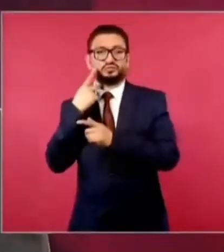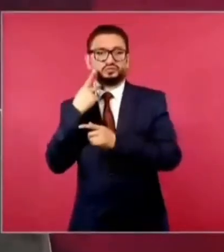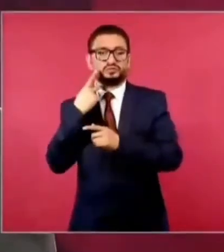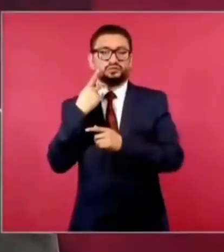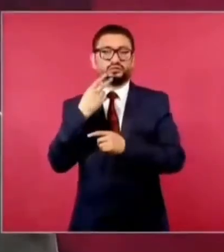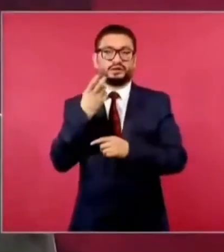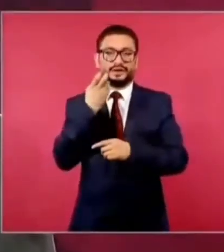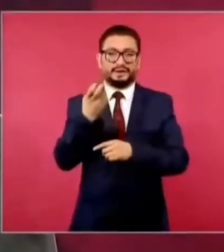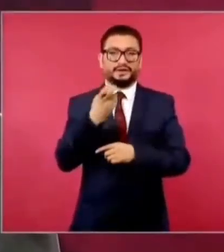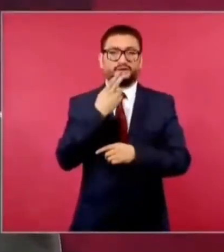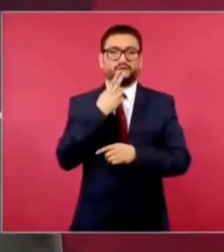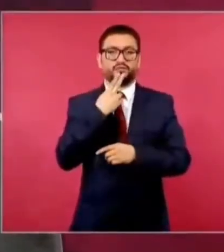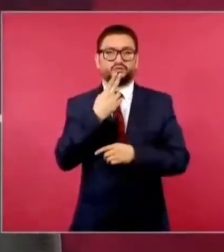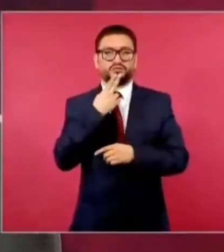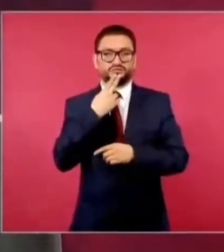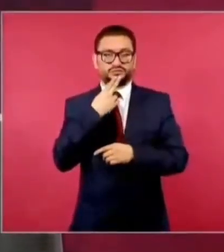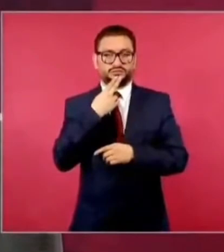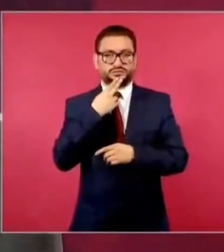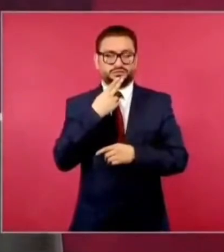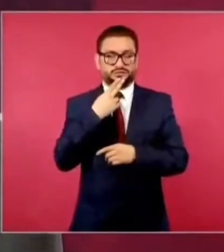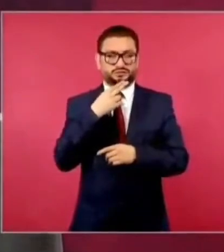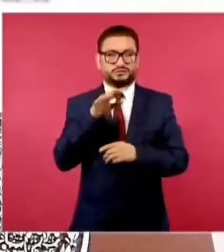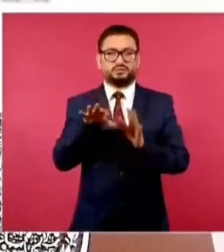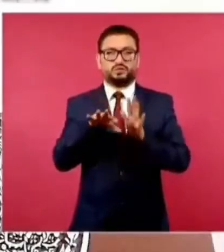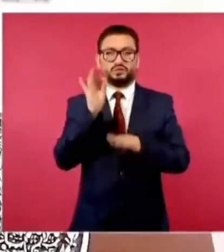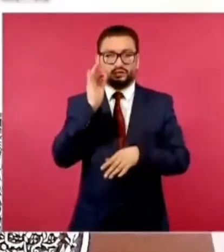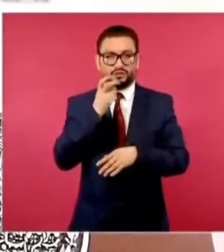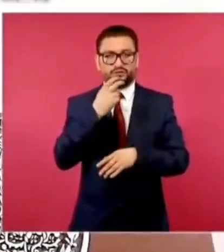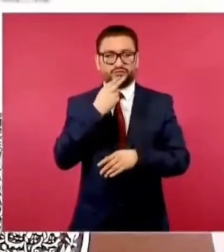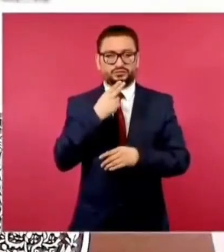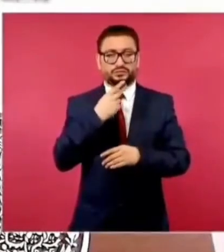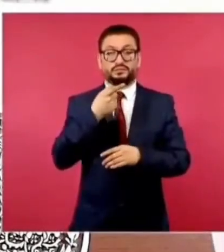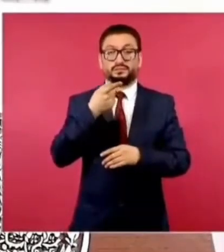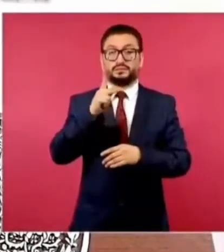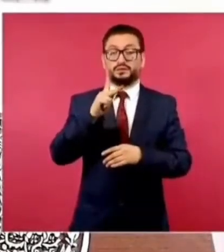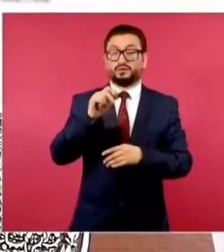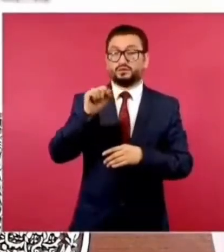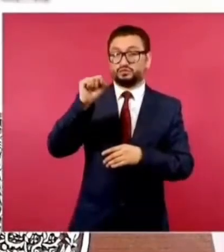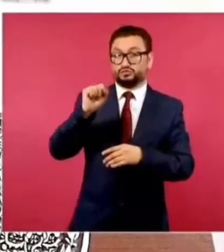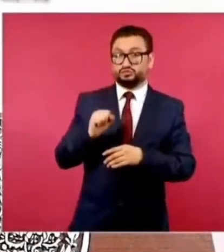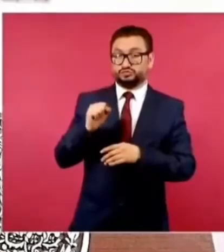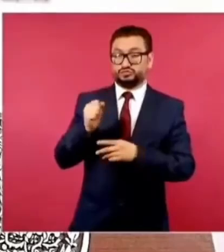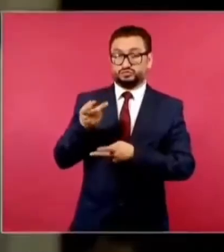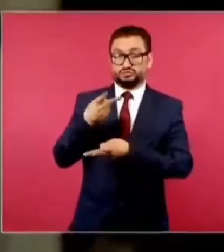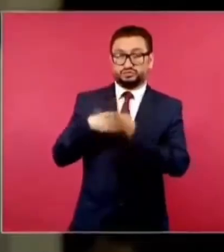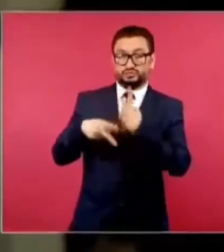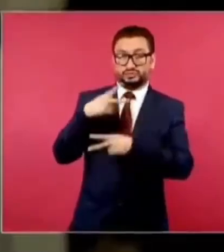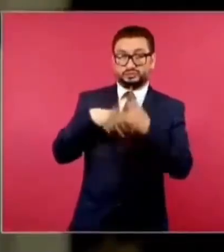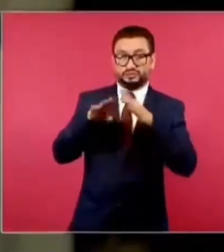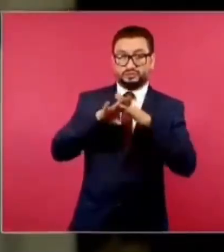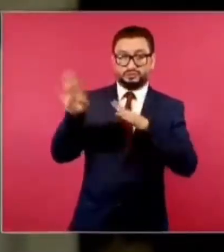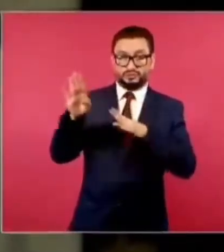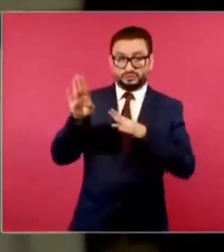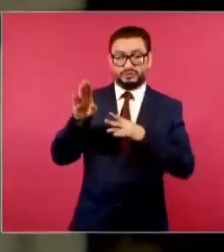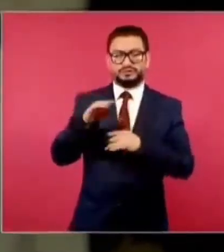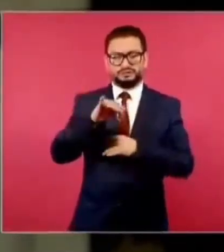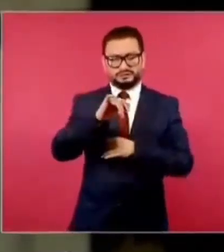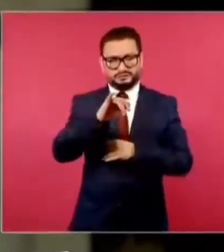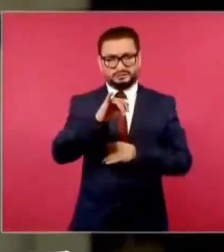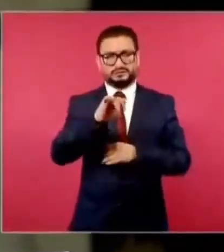utilizan eso. Pero siguen entrando desde el sur y como usted dice hay muchos…